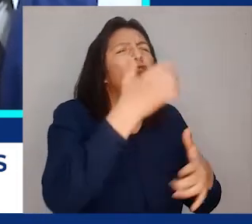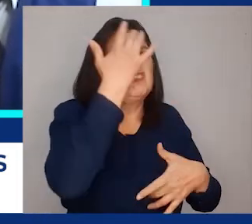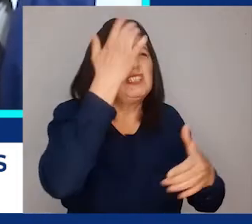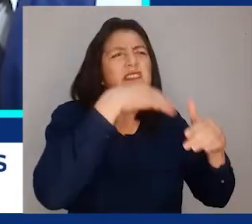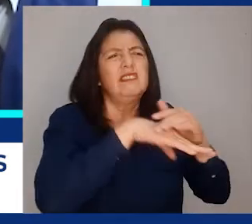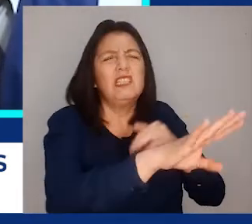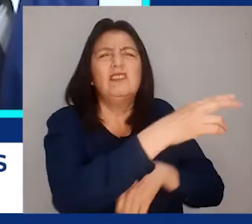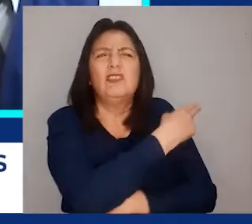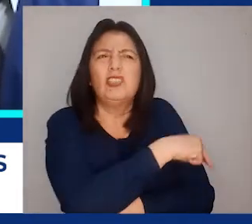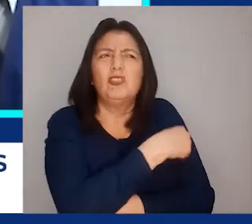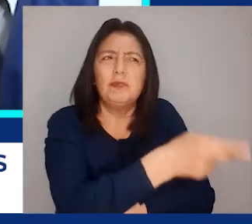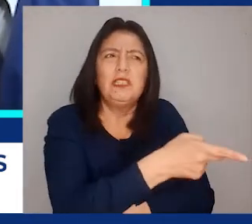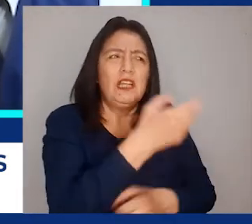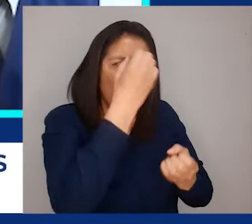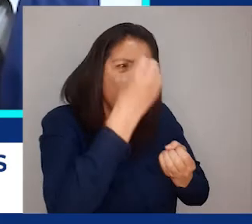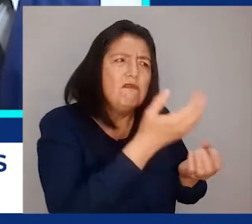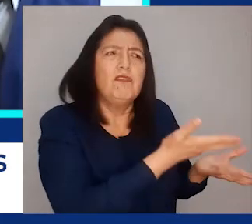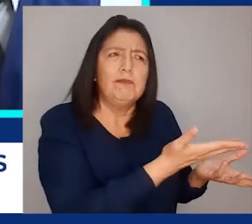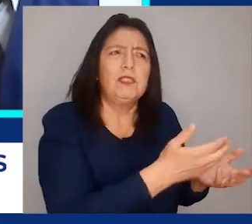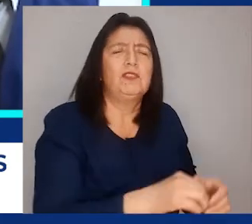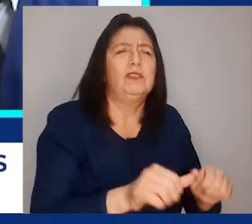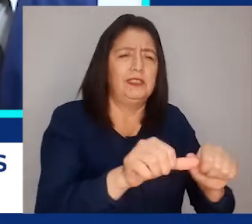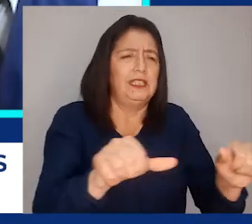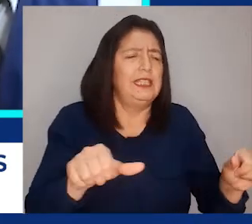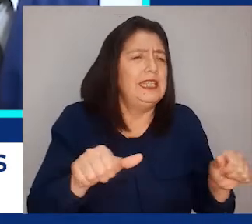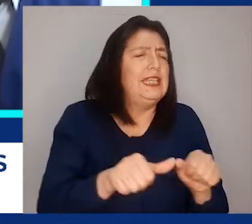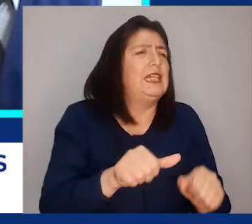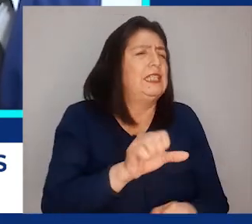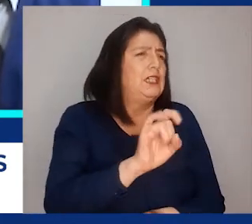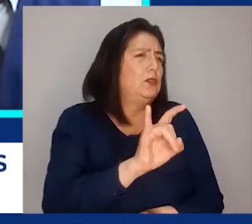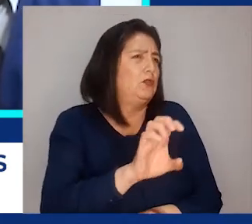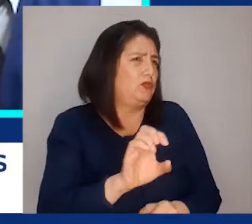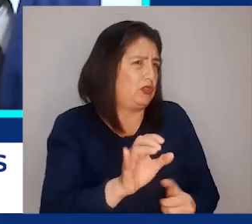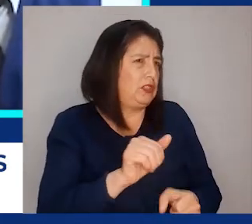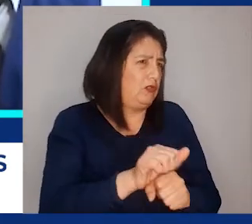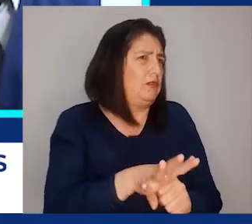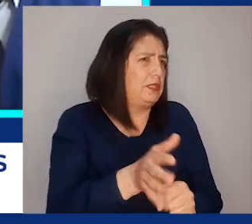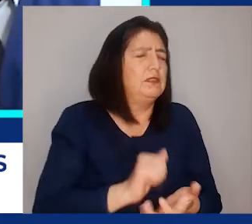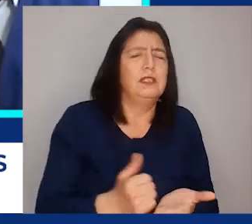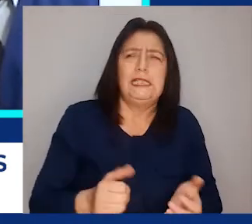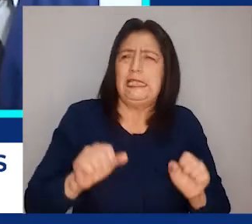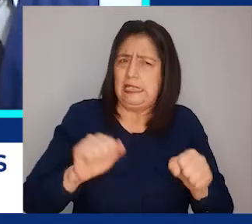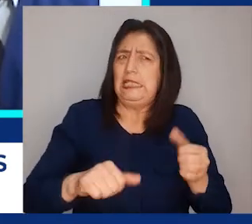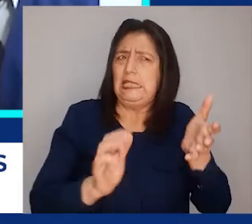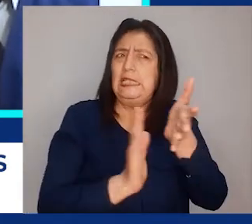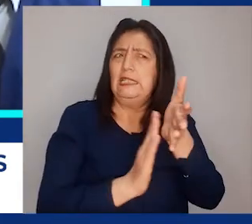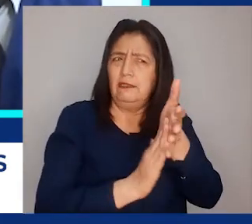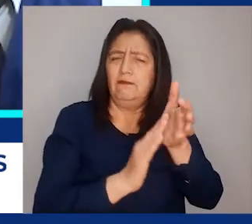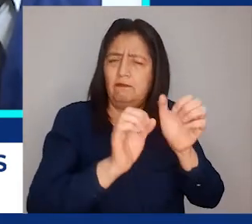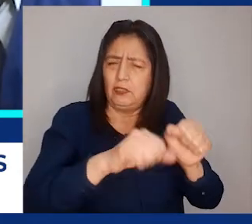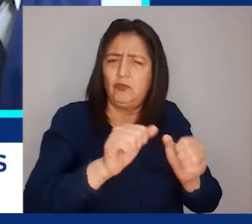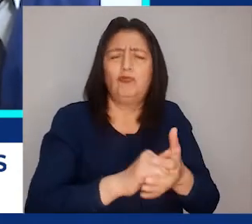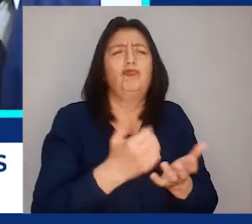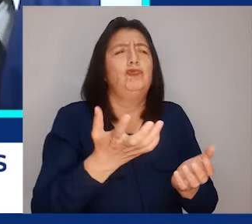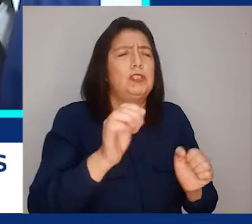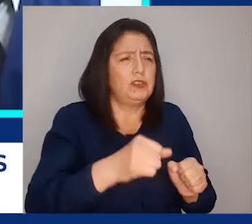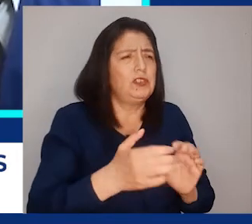pacientes que se encontraban hospitalizados en la UCI COVID. La Defensoría del Pueblo realizó